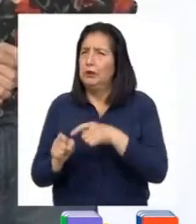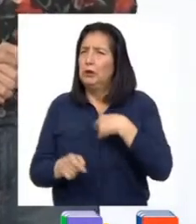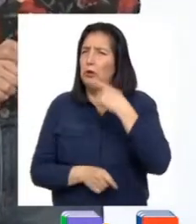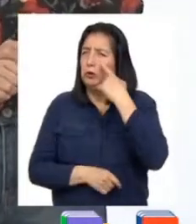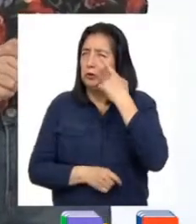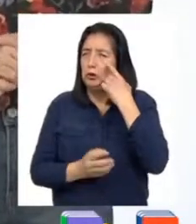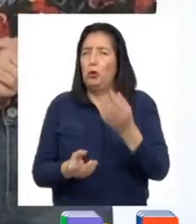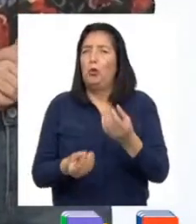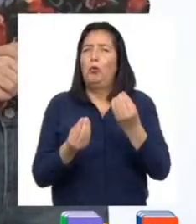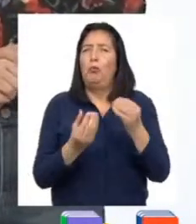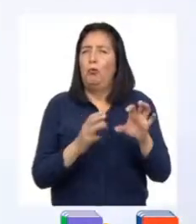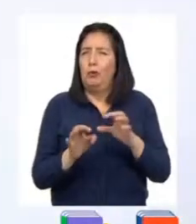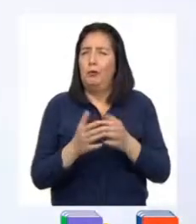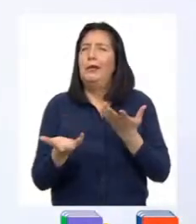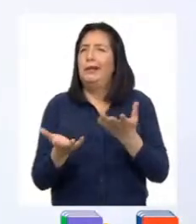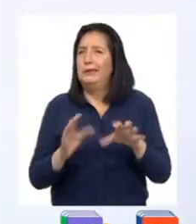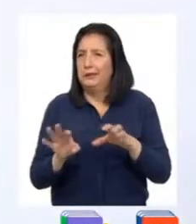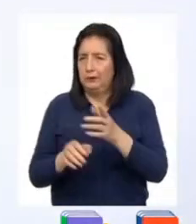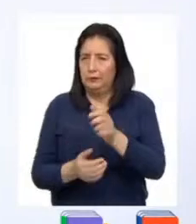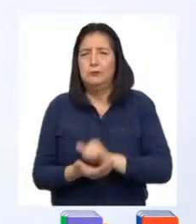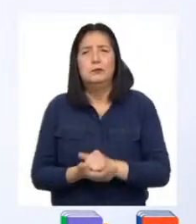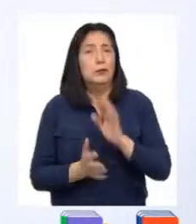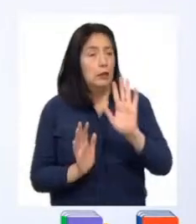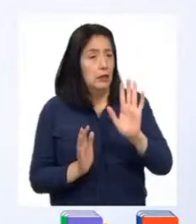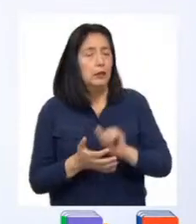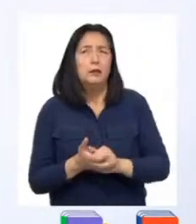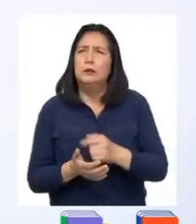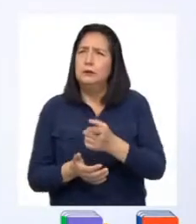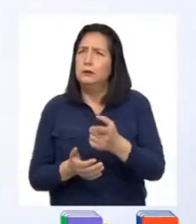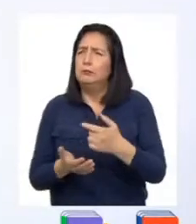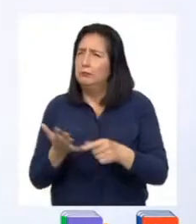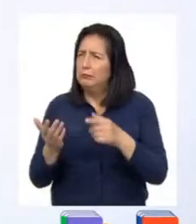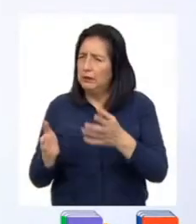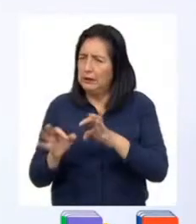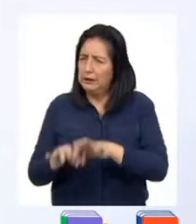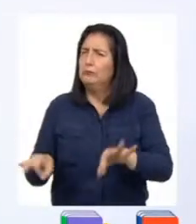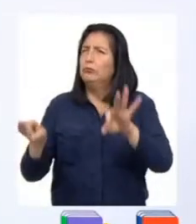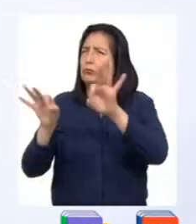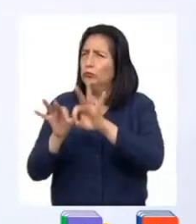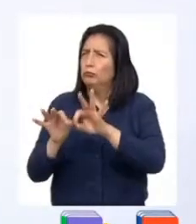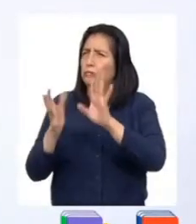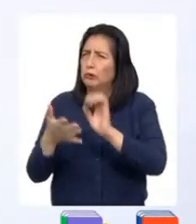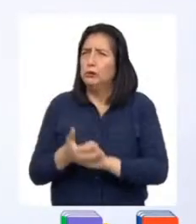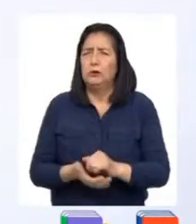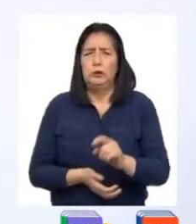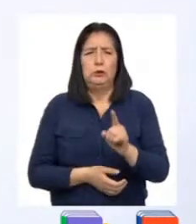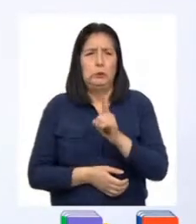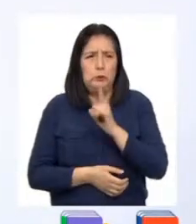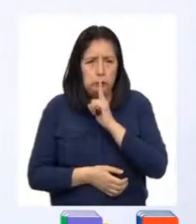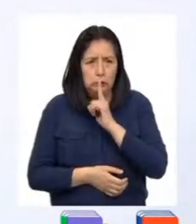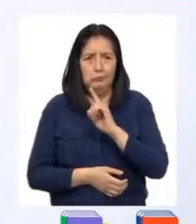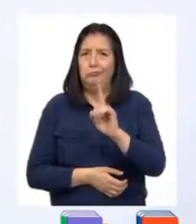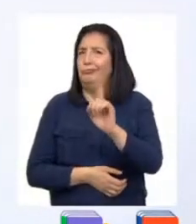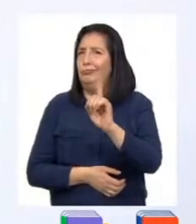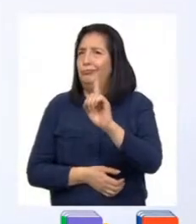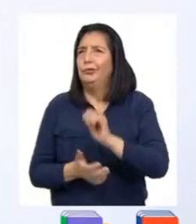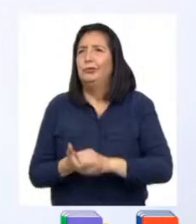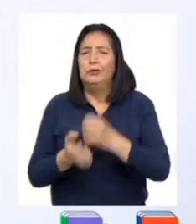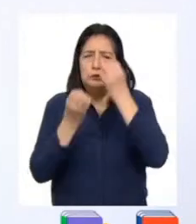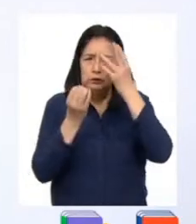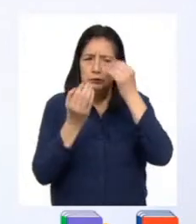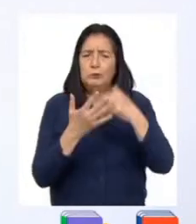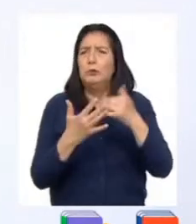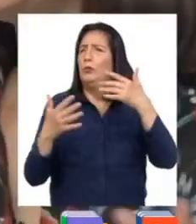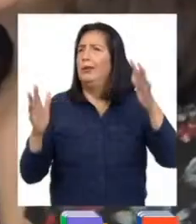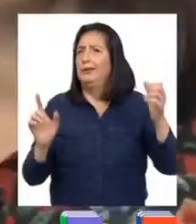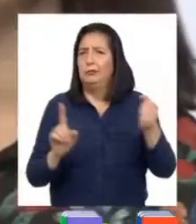procedimientos para acceder a ellos. Además, subrayamos lo importante que es no quedarnos callados y reportar cualquier acto